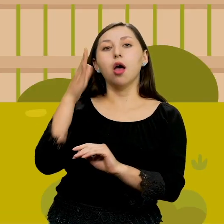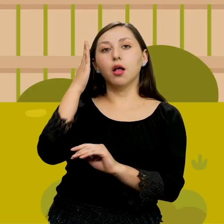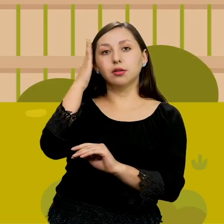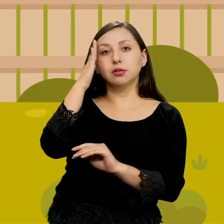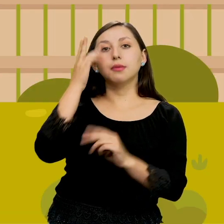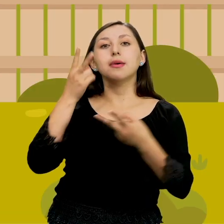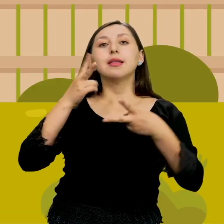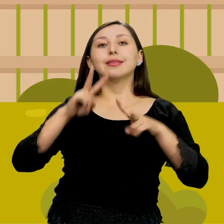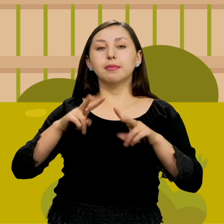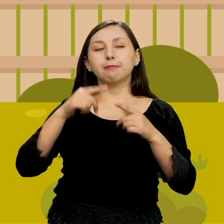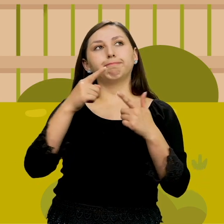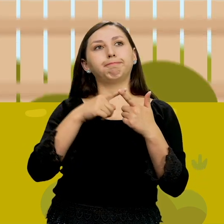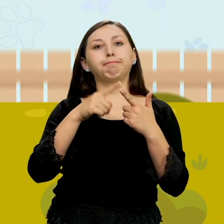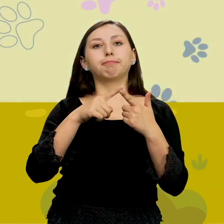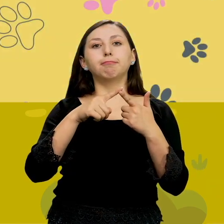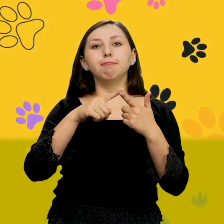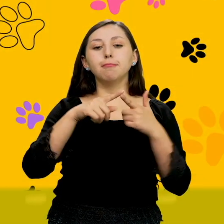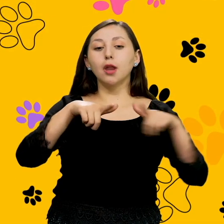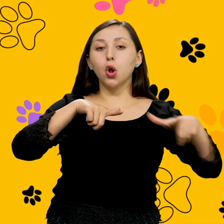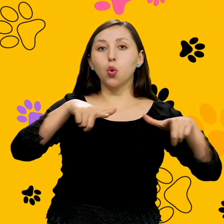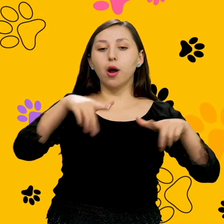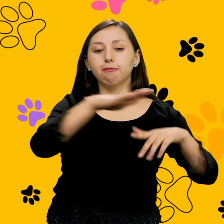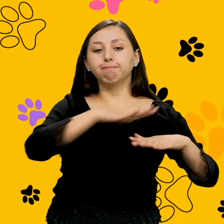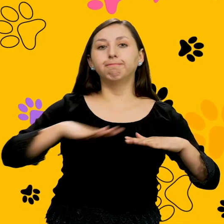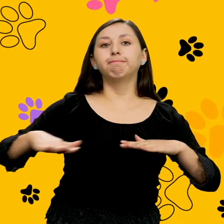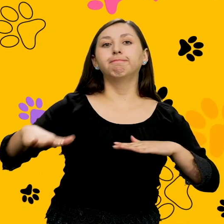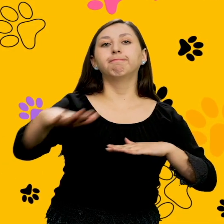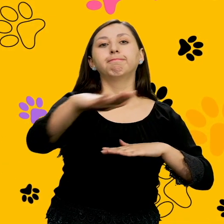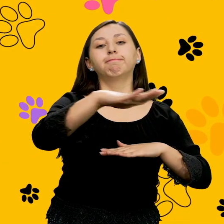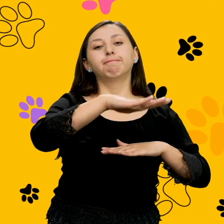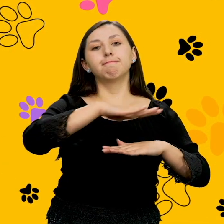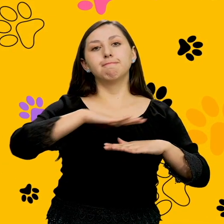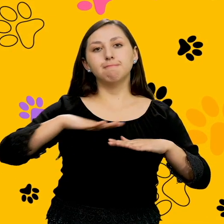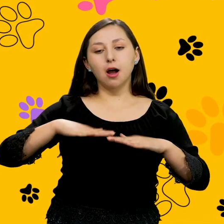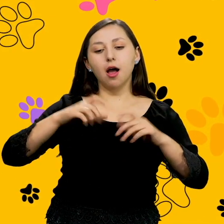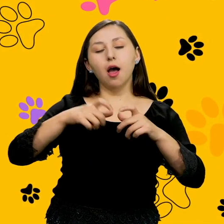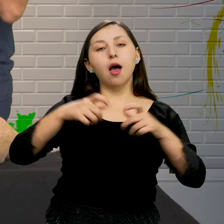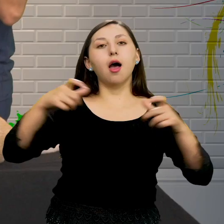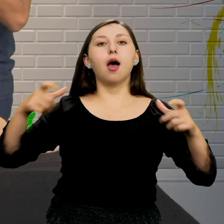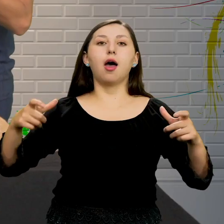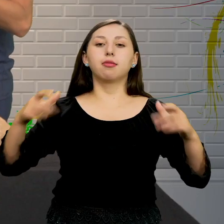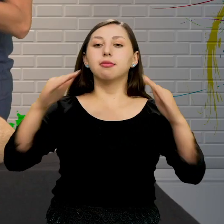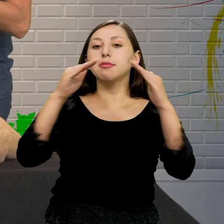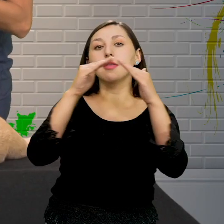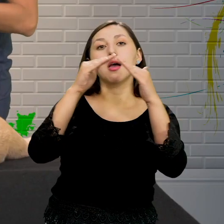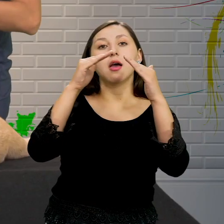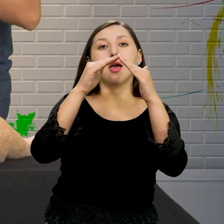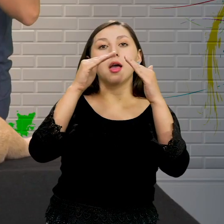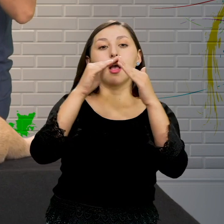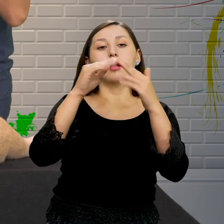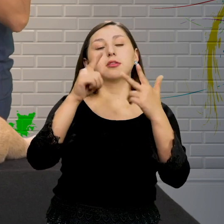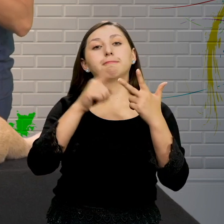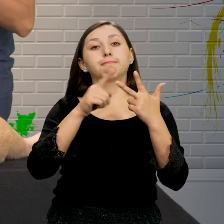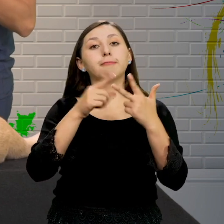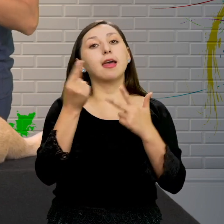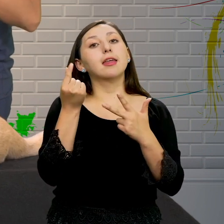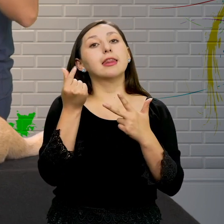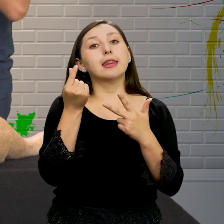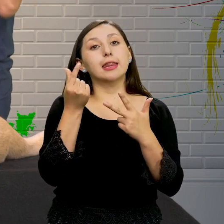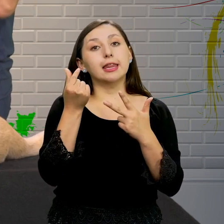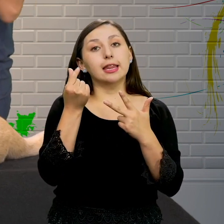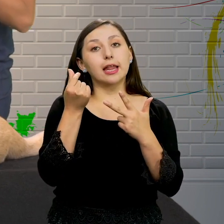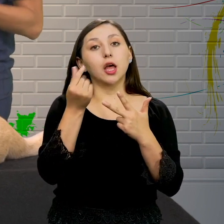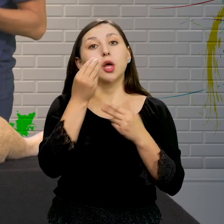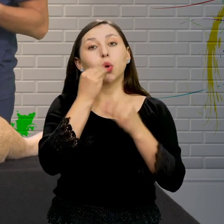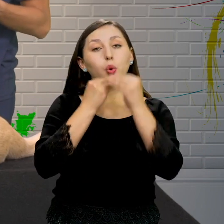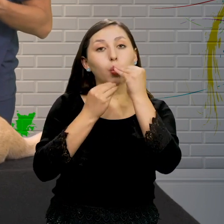necesitamos un espacio adecuado para ellos Y ahí viene otro tema que es dinero Para poder darles de comer Dar su comida ¿Sí?